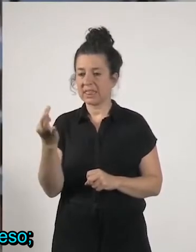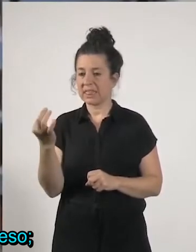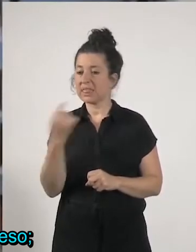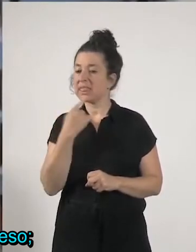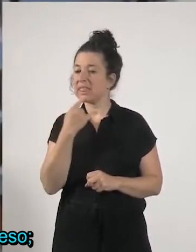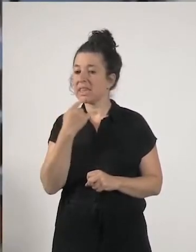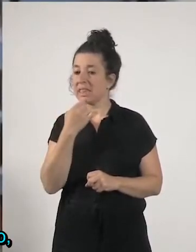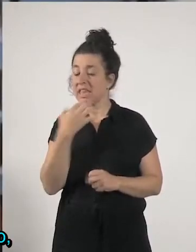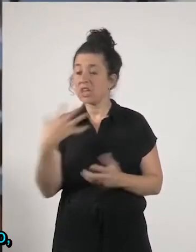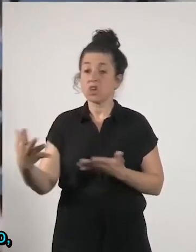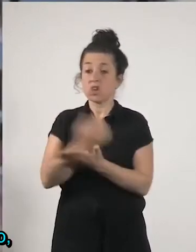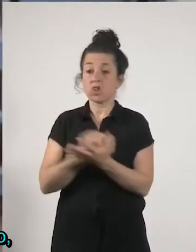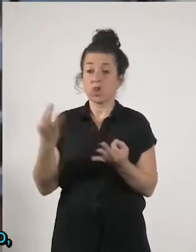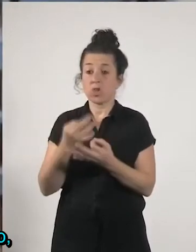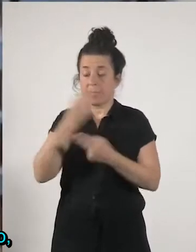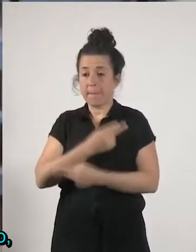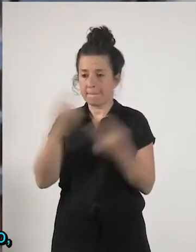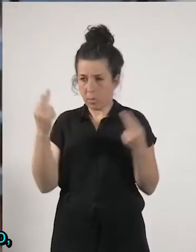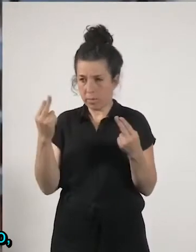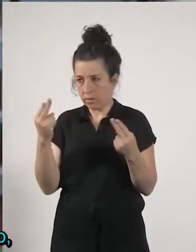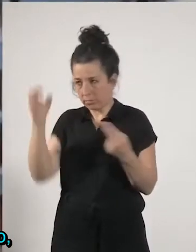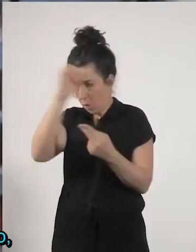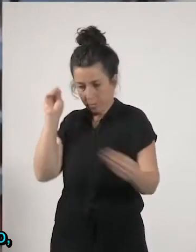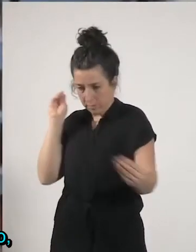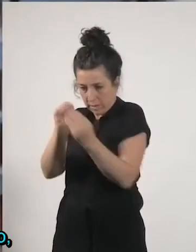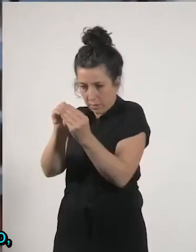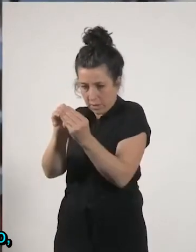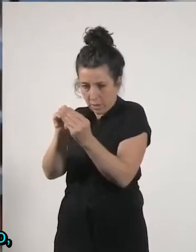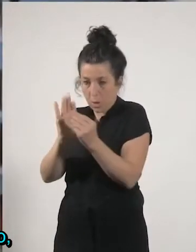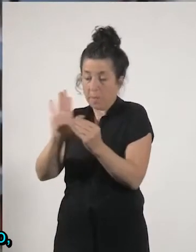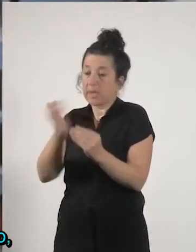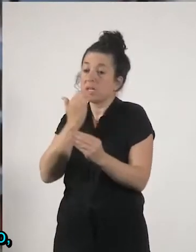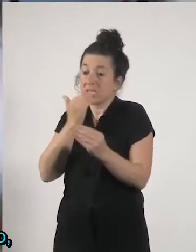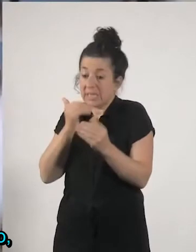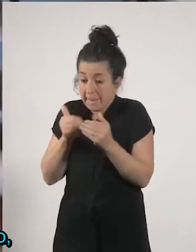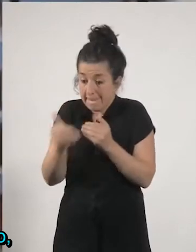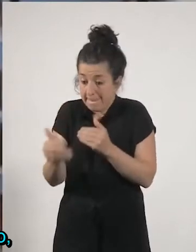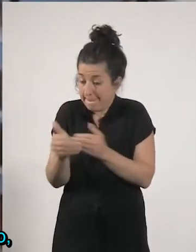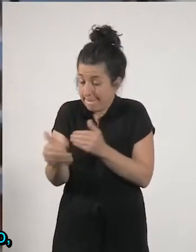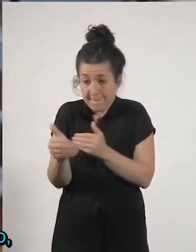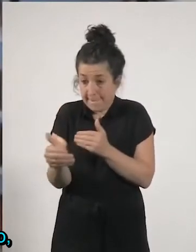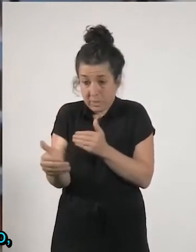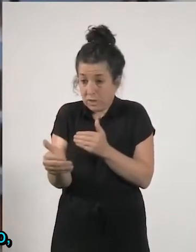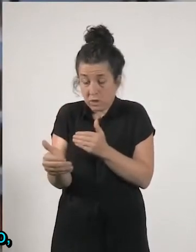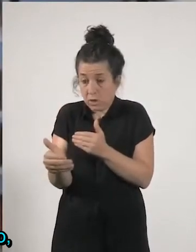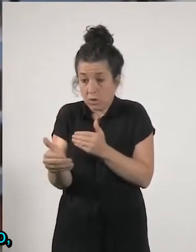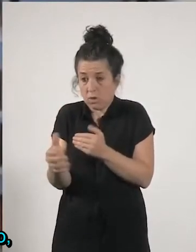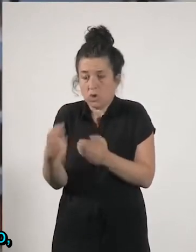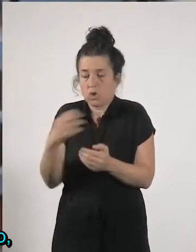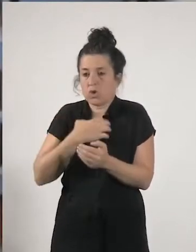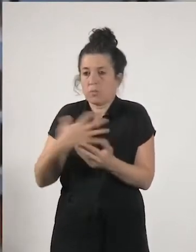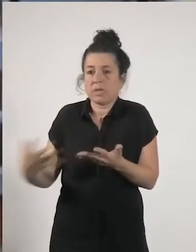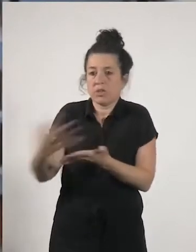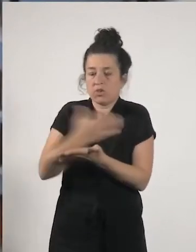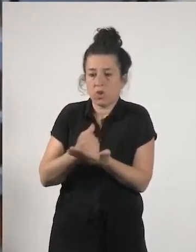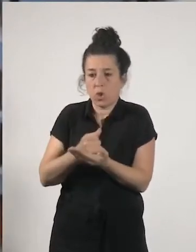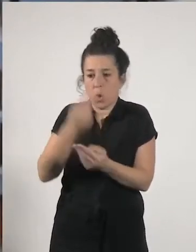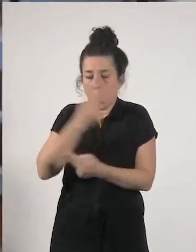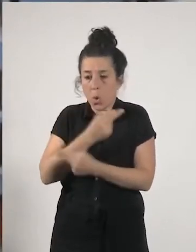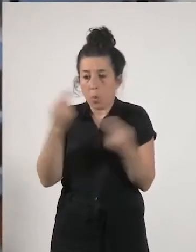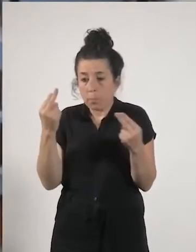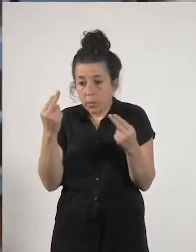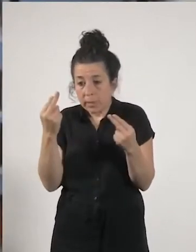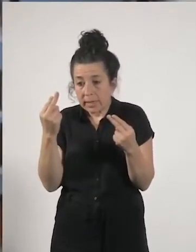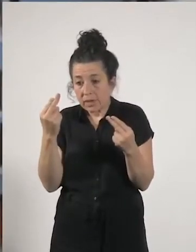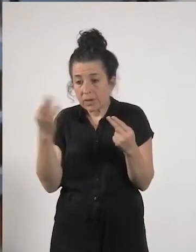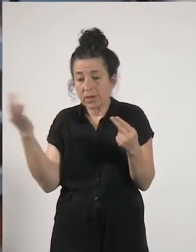de acuerdo con eso pero igual si en el corto plazo no es posible que todo sea público lo que debería